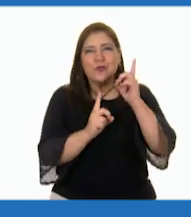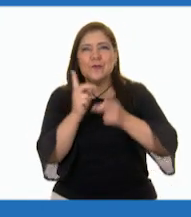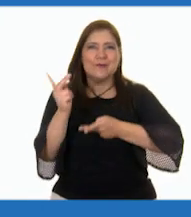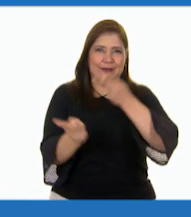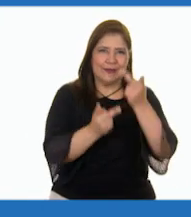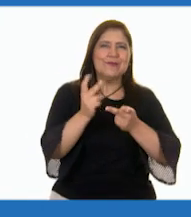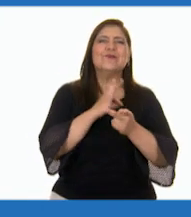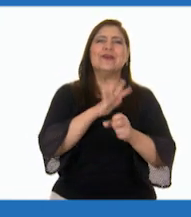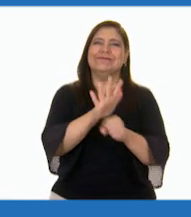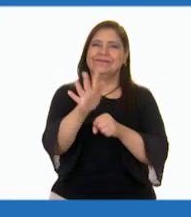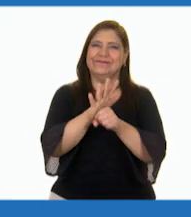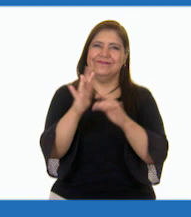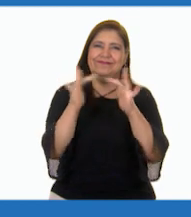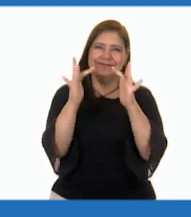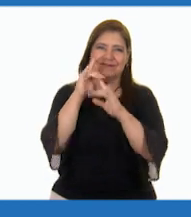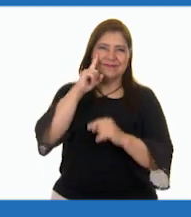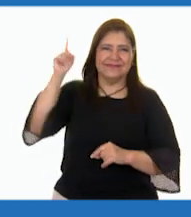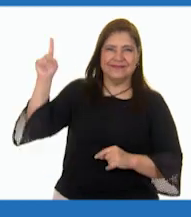tus dudas ¡Contáctanos!